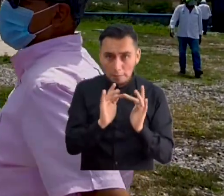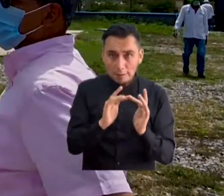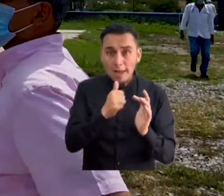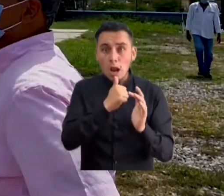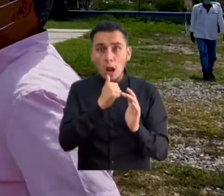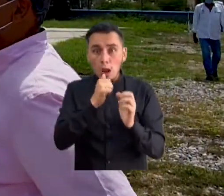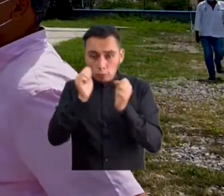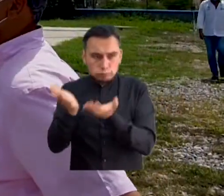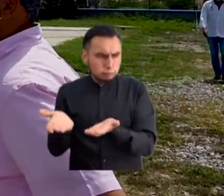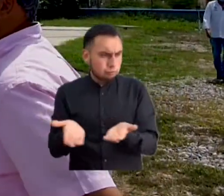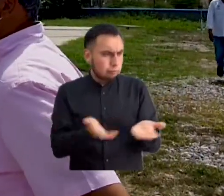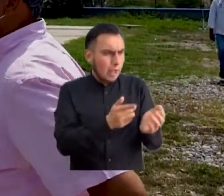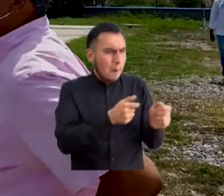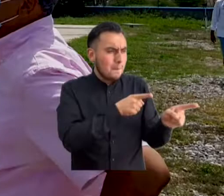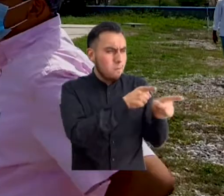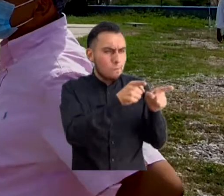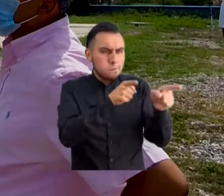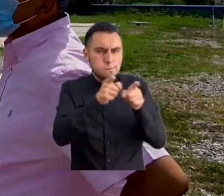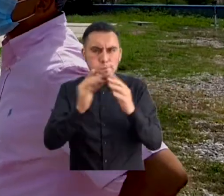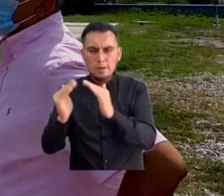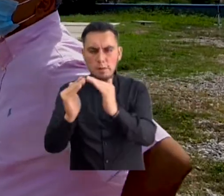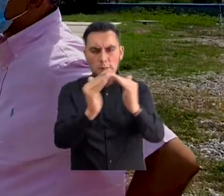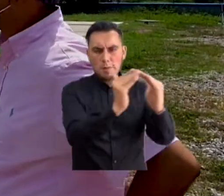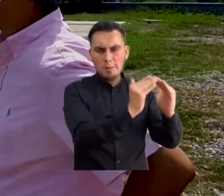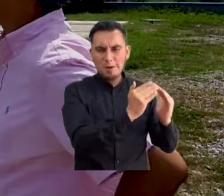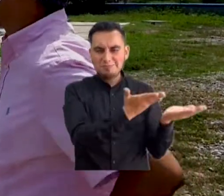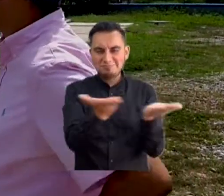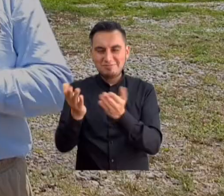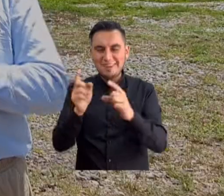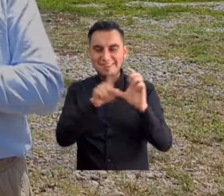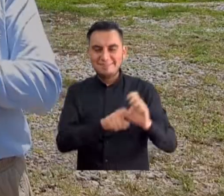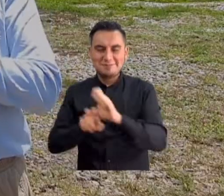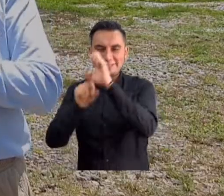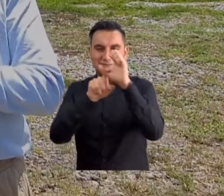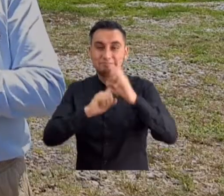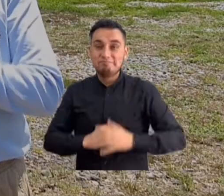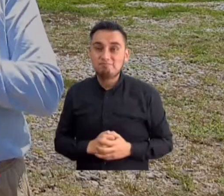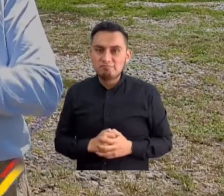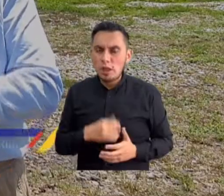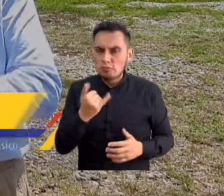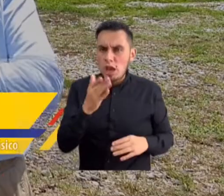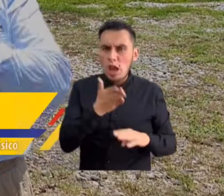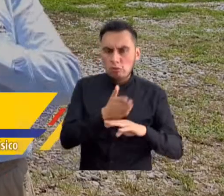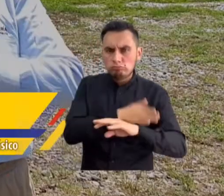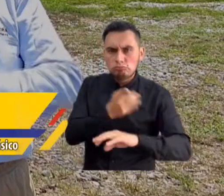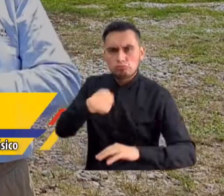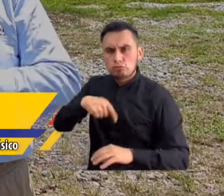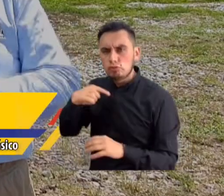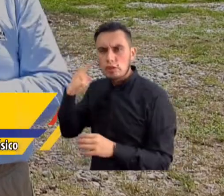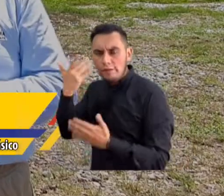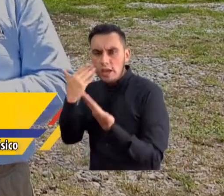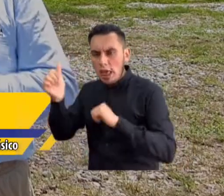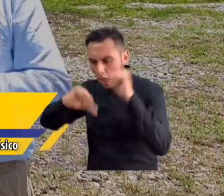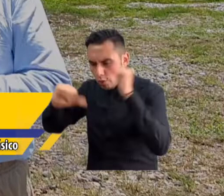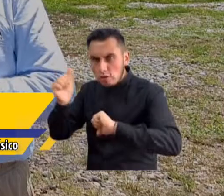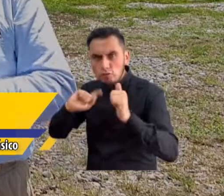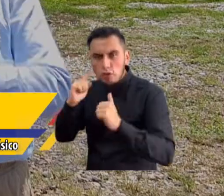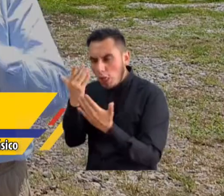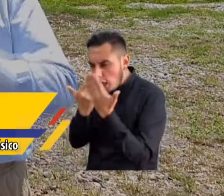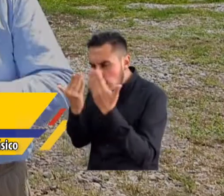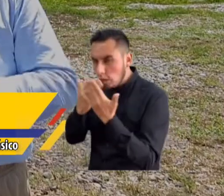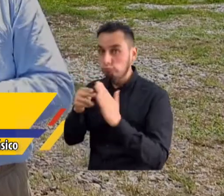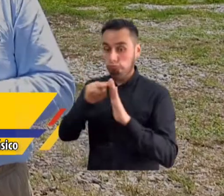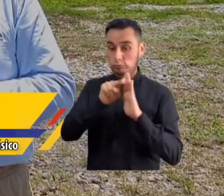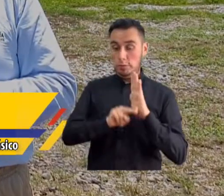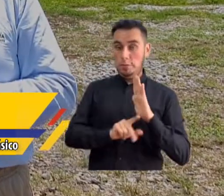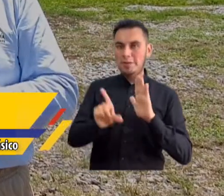y el agua potable llegue a todos los habitantes de este municipio de Guajira. Donde estuvimos revisando juiciosamente las pruebas de laboratorio, pruebas que